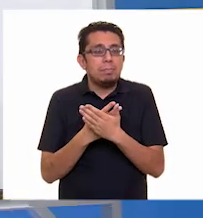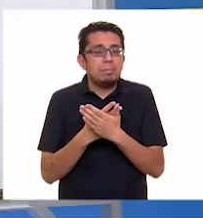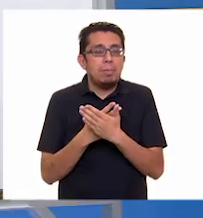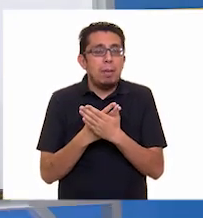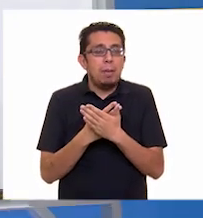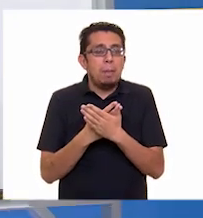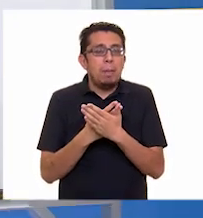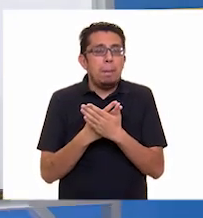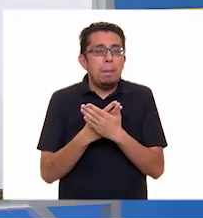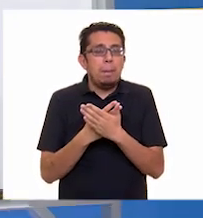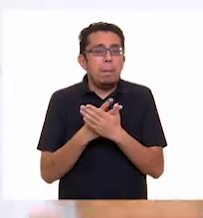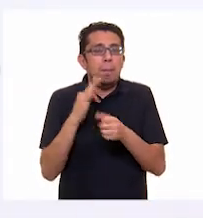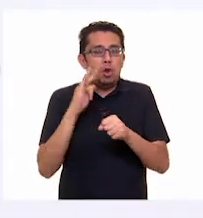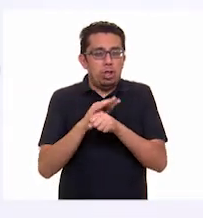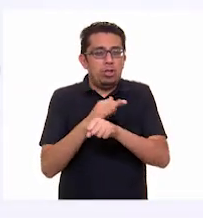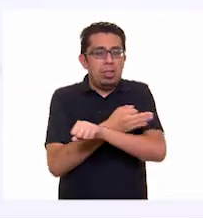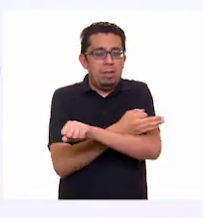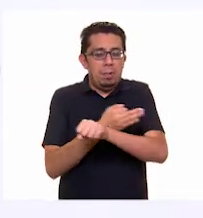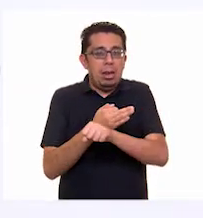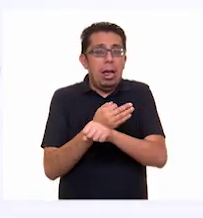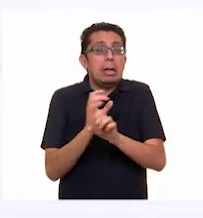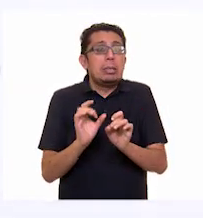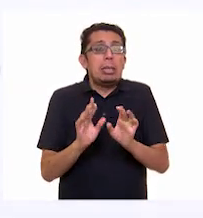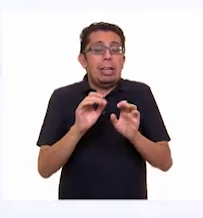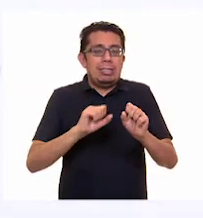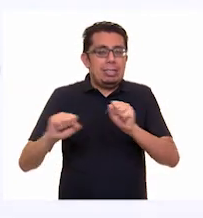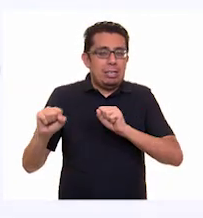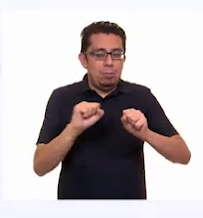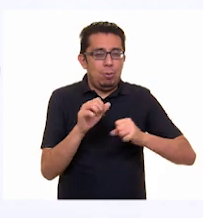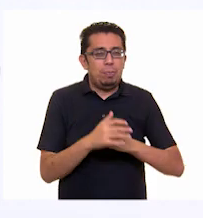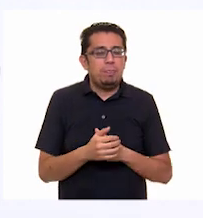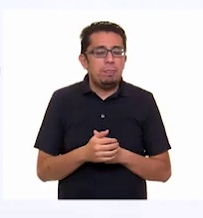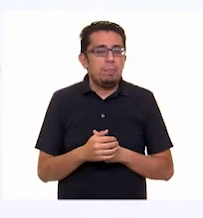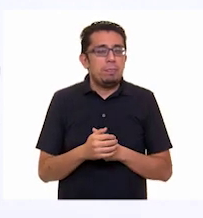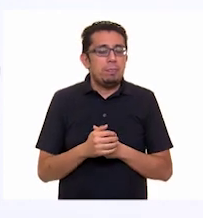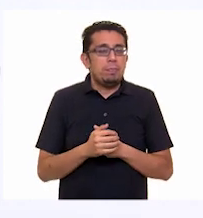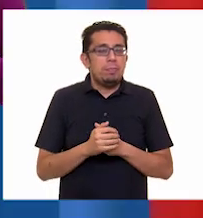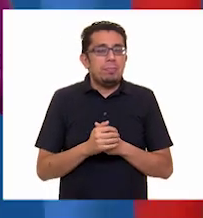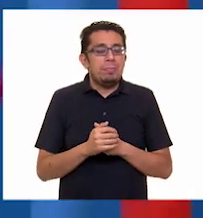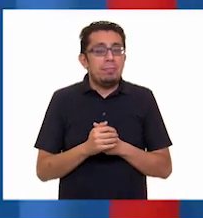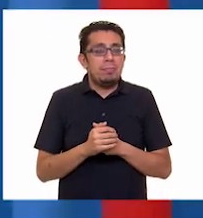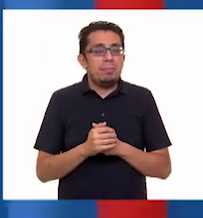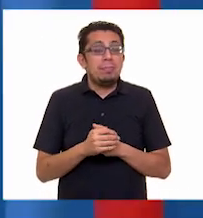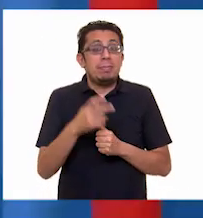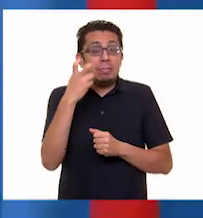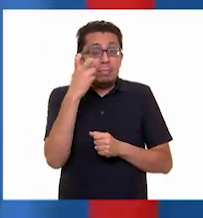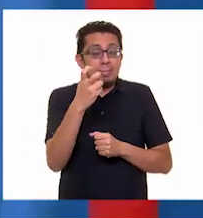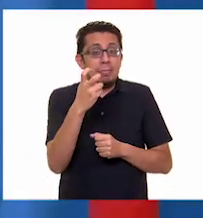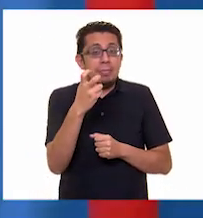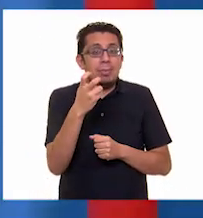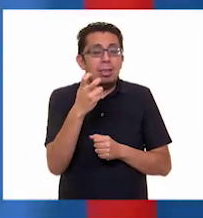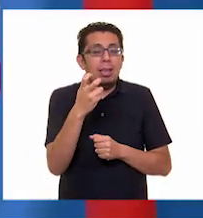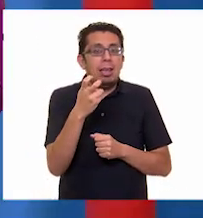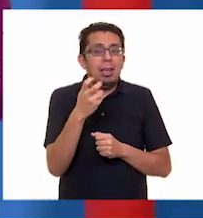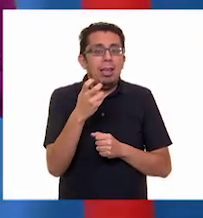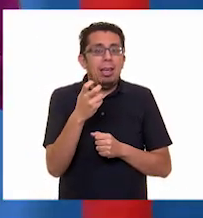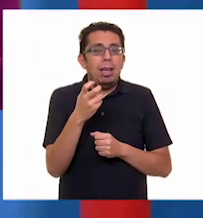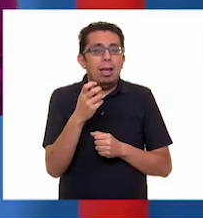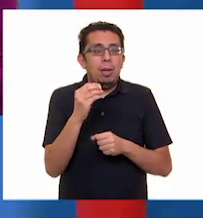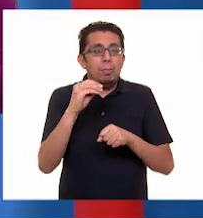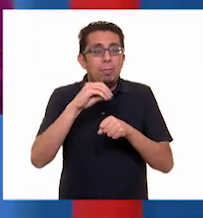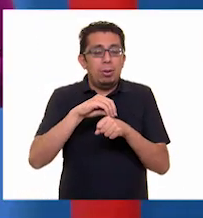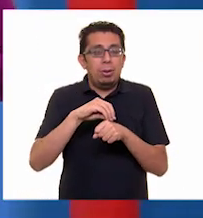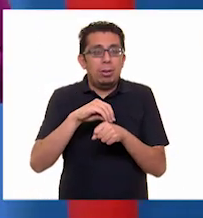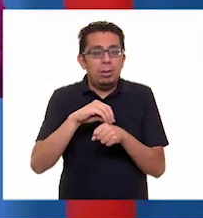sismos. Vamos a poner su título, que sería este, plan familiar. Y recordemos el cual irá en el centro. Bueno, posteriormente